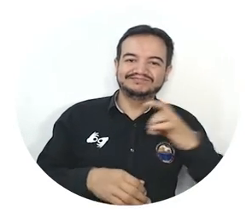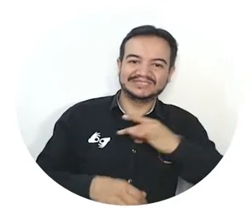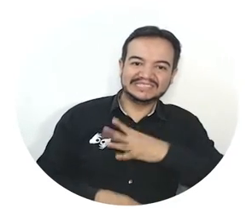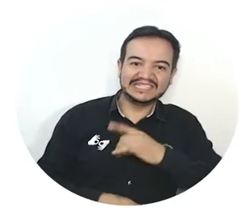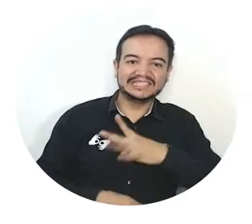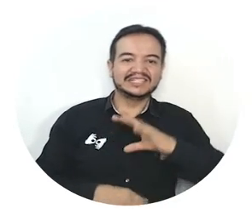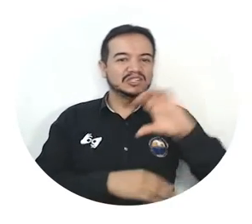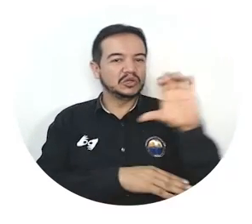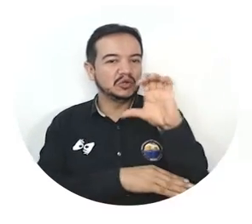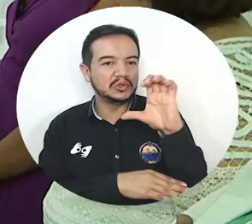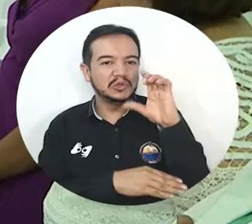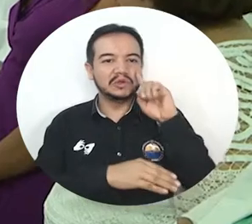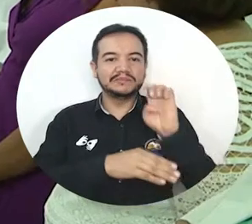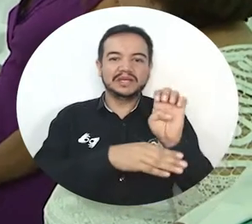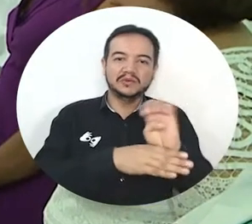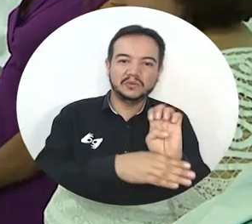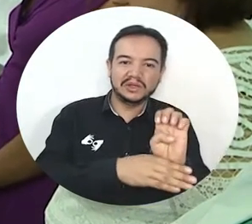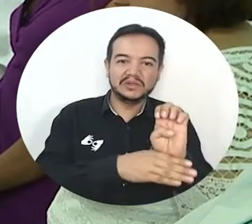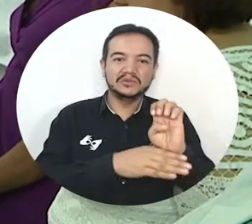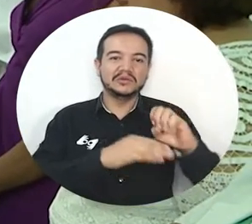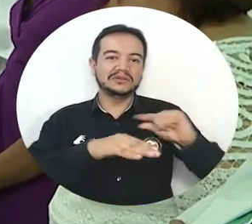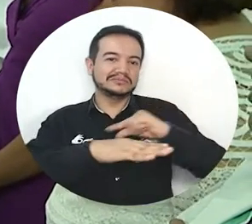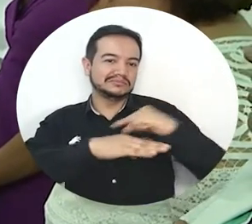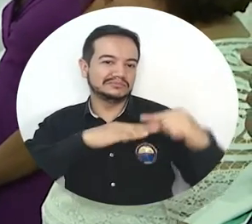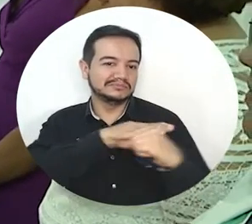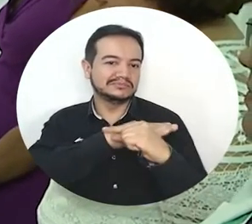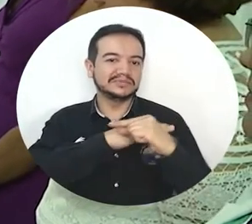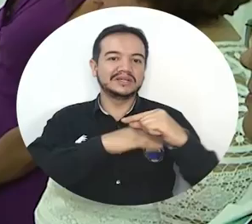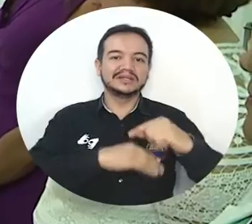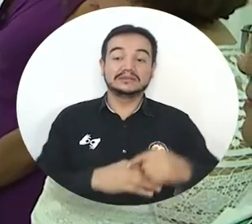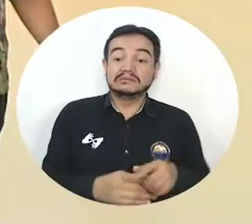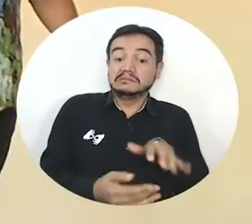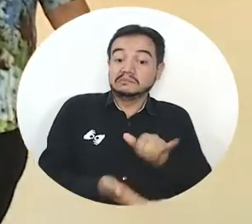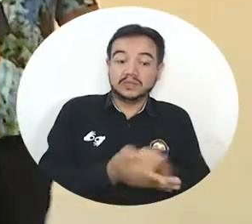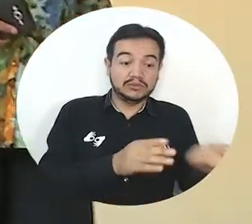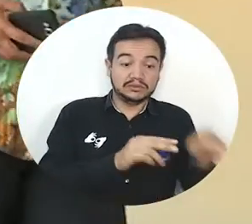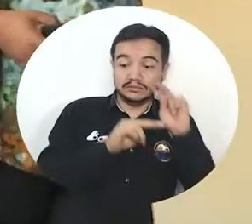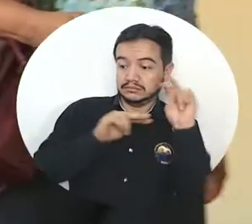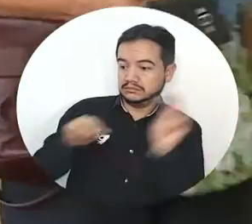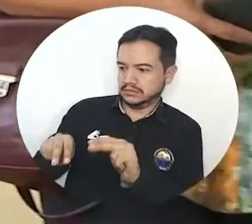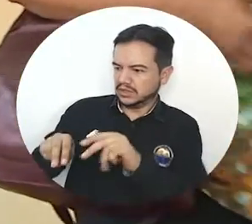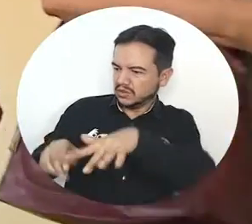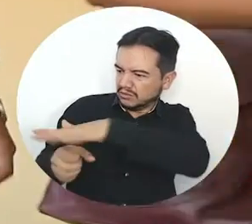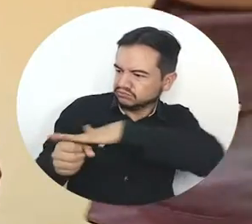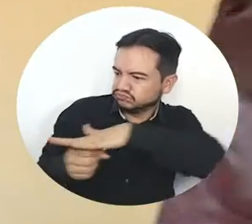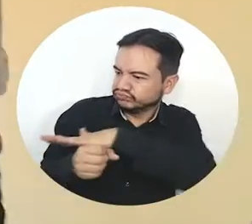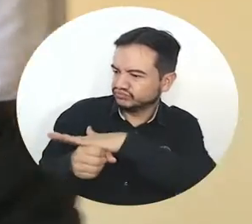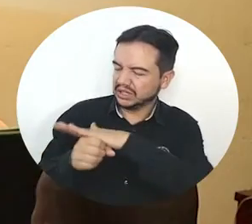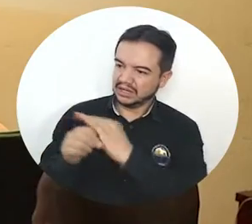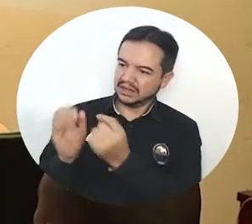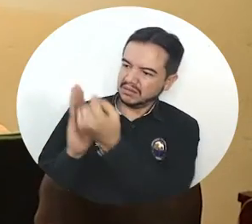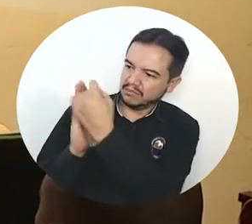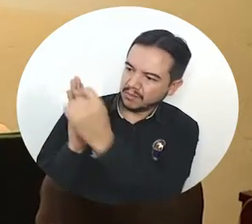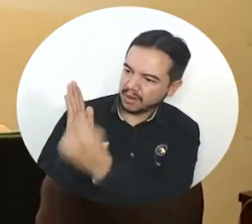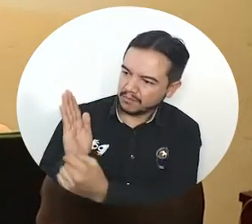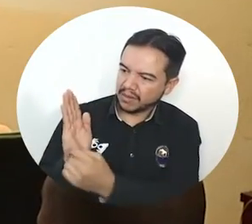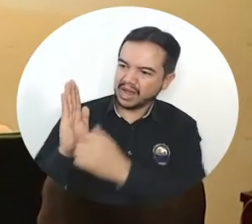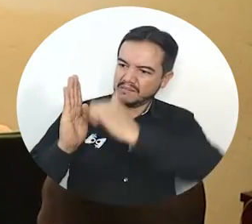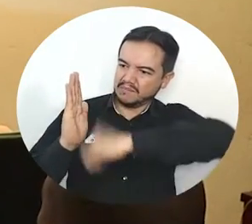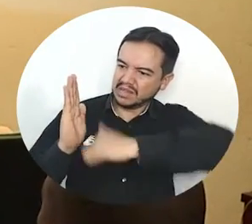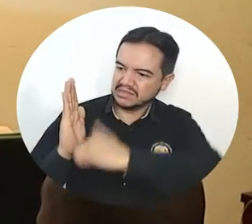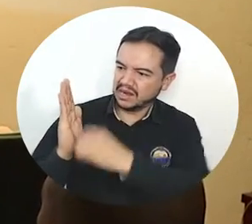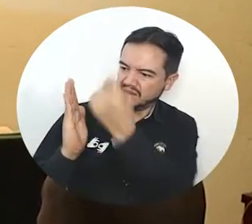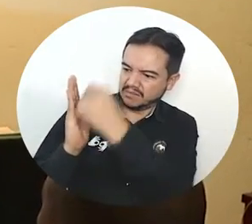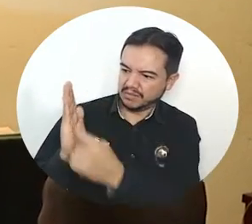Ecuador, Guyana, Perú y Surinam. Y para este proceso evaluó positivamente la calidad del contexto institucional, el proyecto académico, la